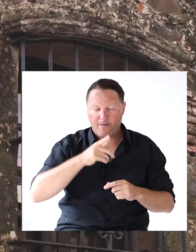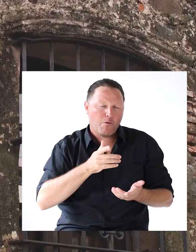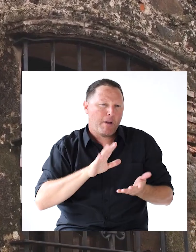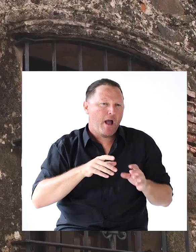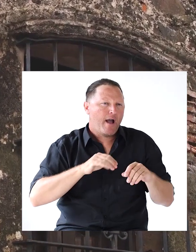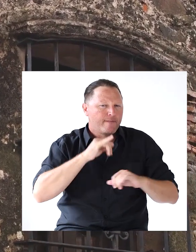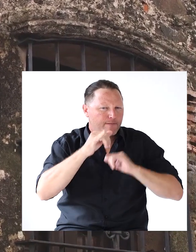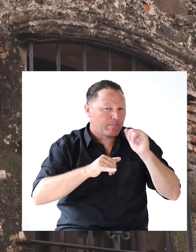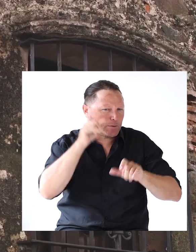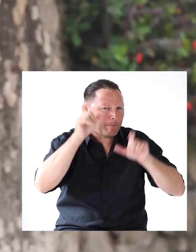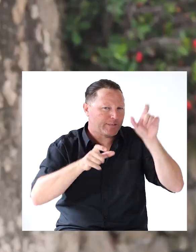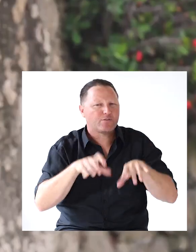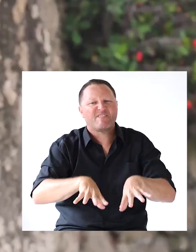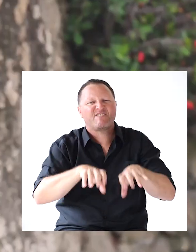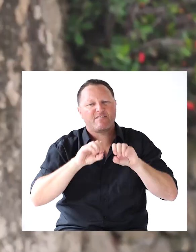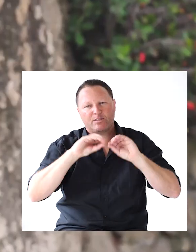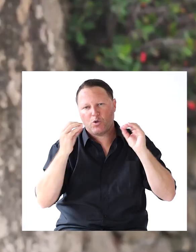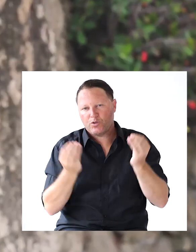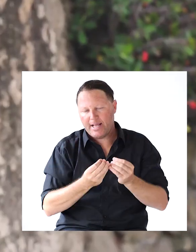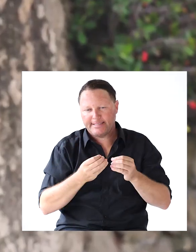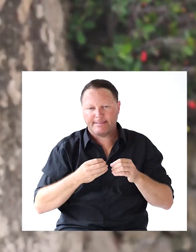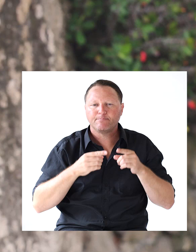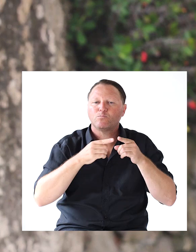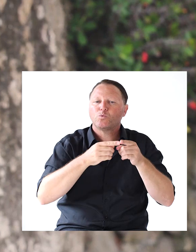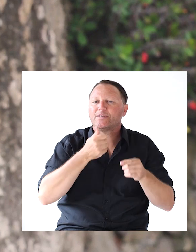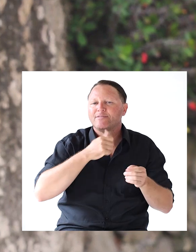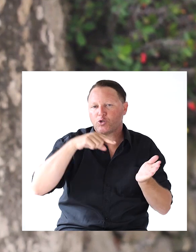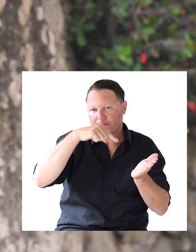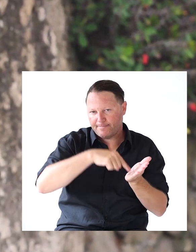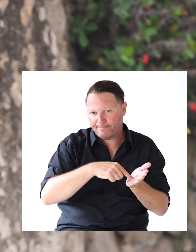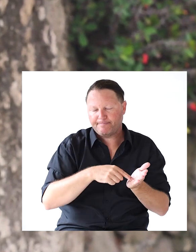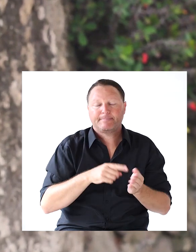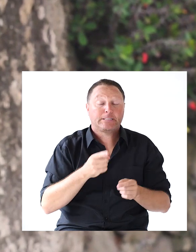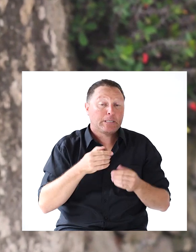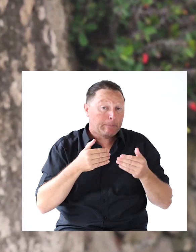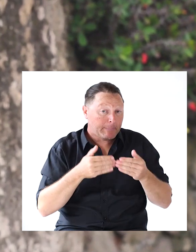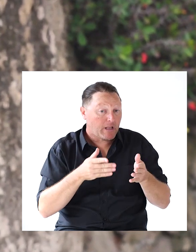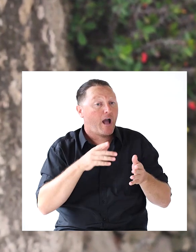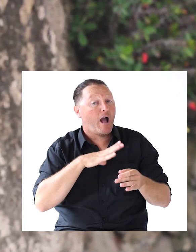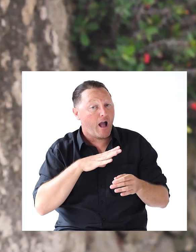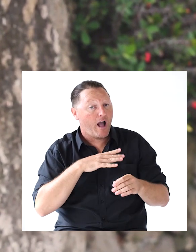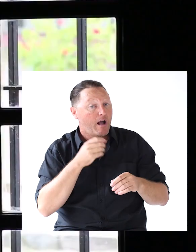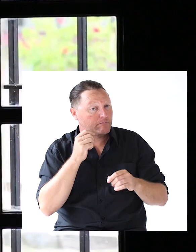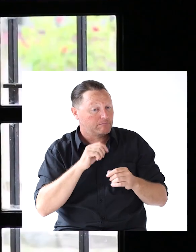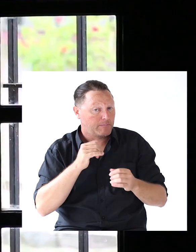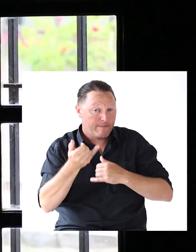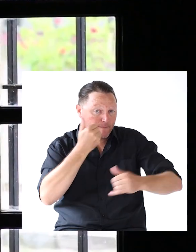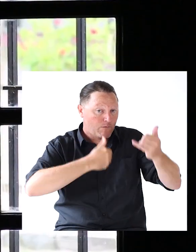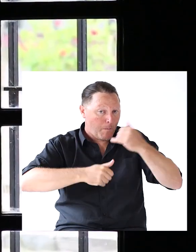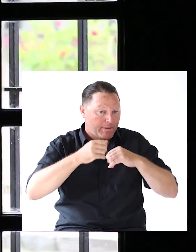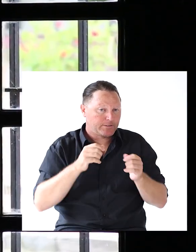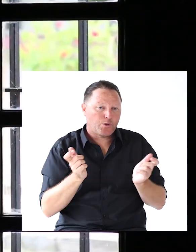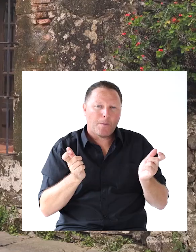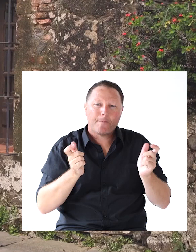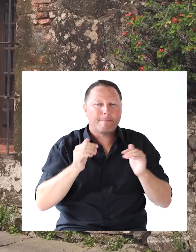De censo Aunque no Era Digamos Formal Y de allí Logramos Hacer un gran padrón Que tuvimos que